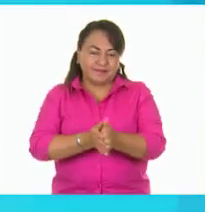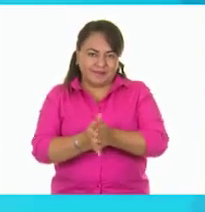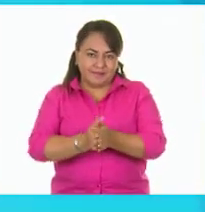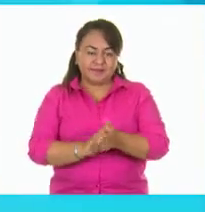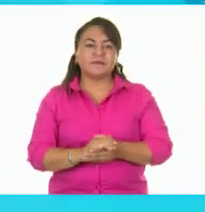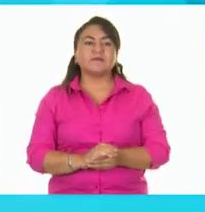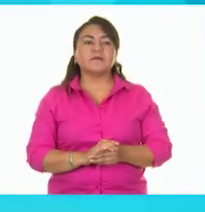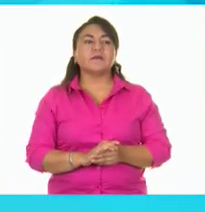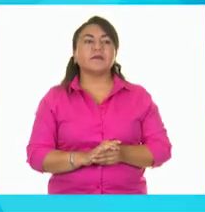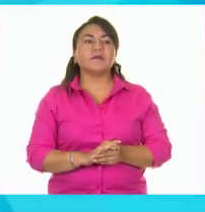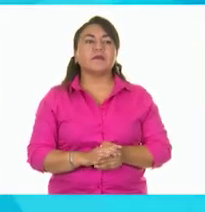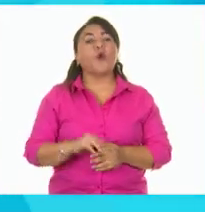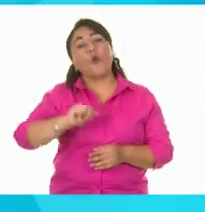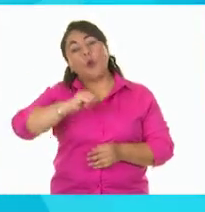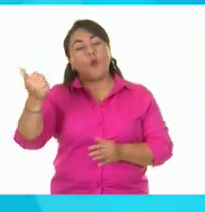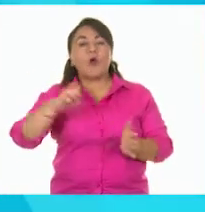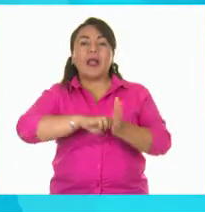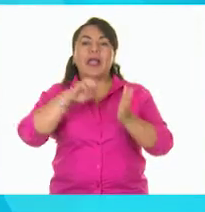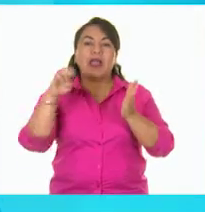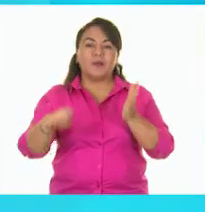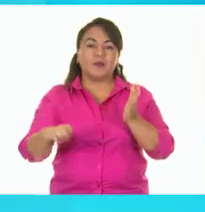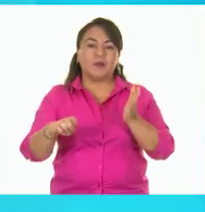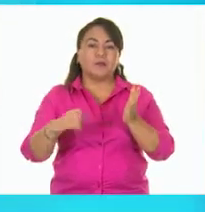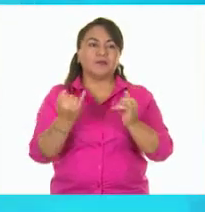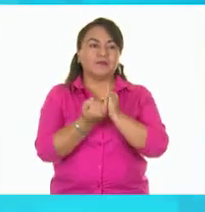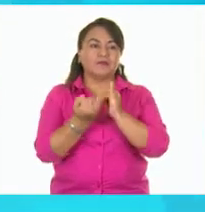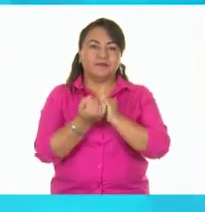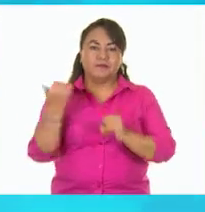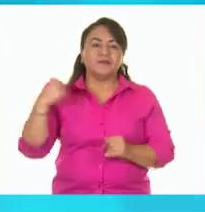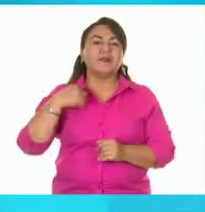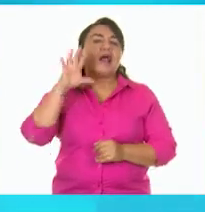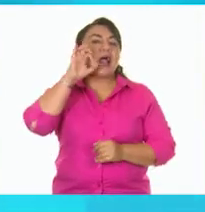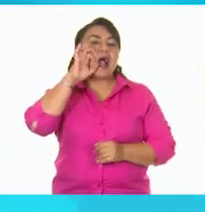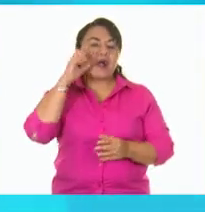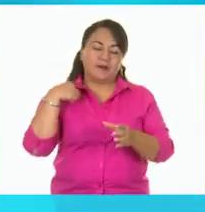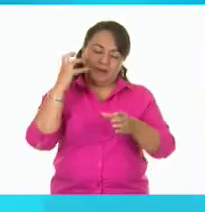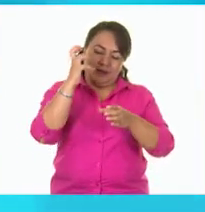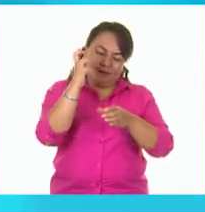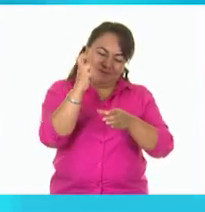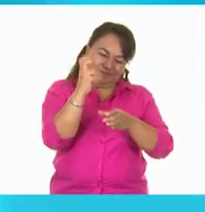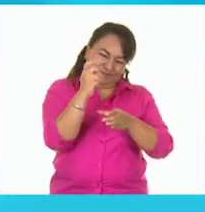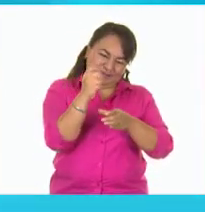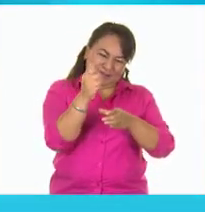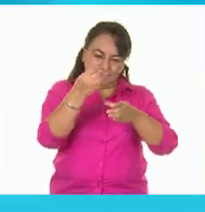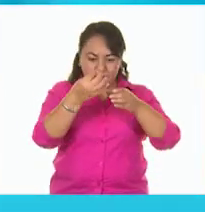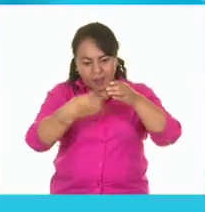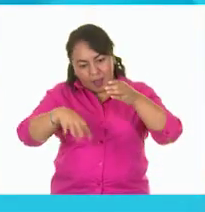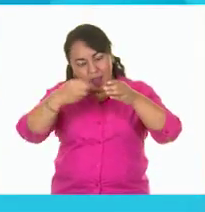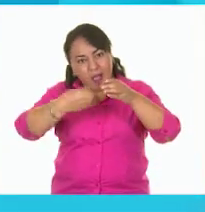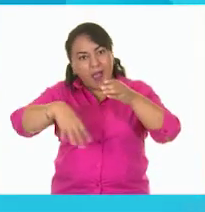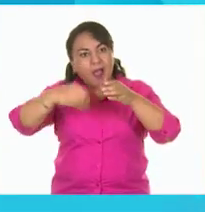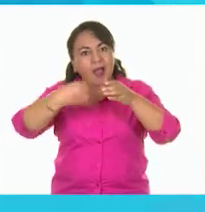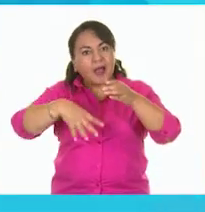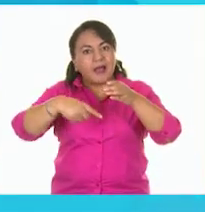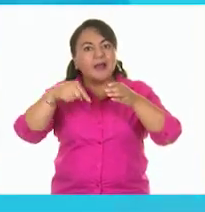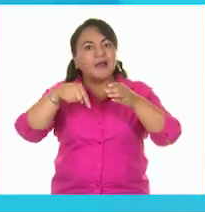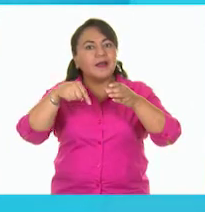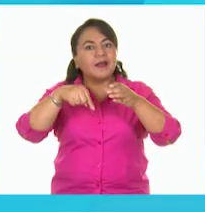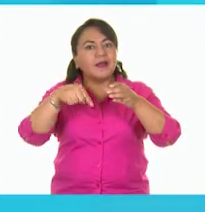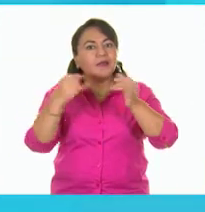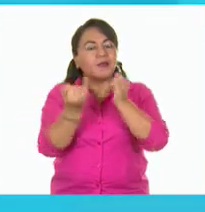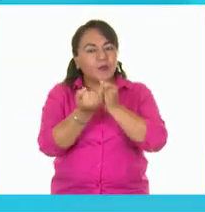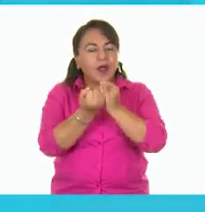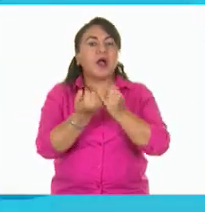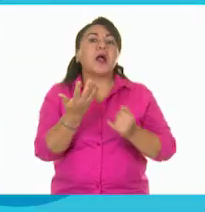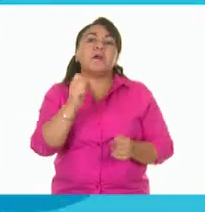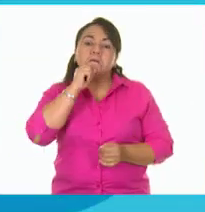Pero existe otro ejemplo de estado líquido como el jugo de mi naranja cuando lo exprimo. De igual manera que